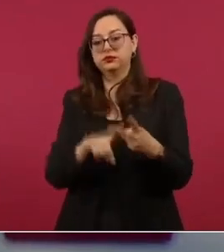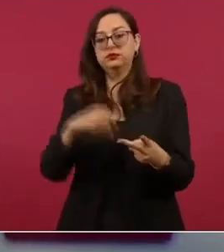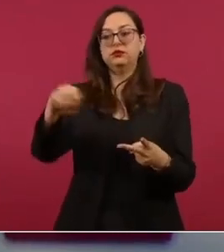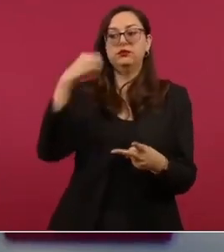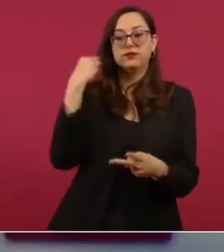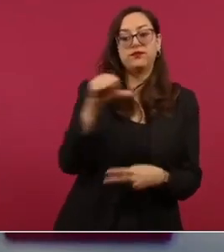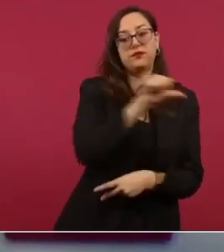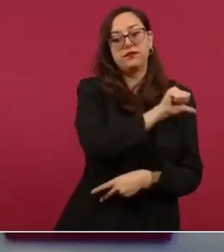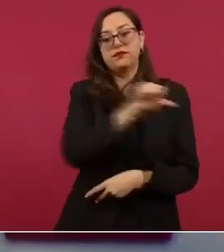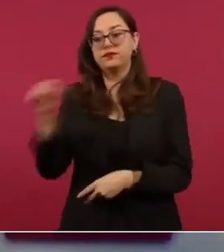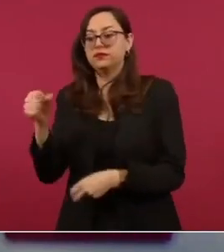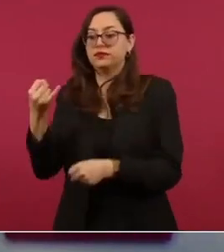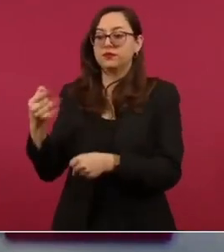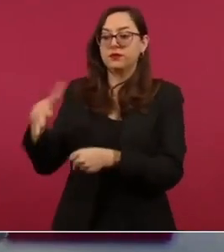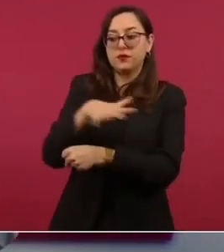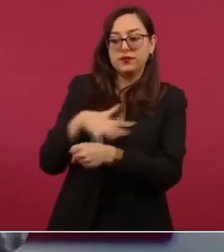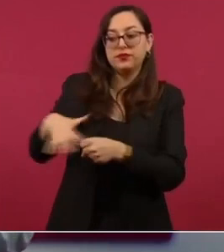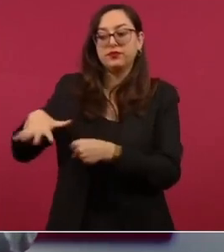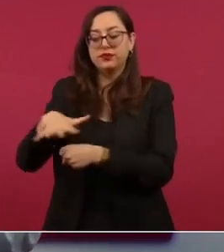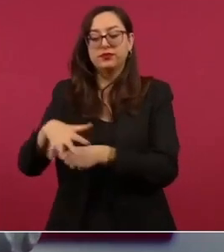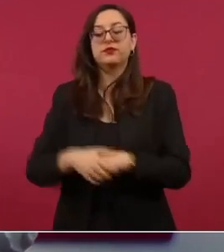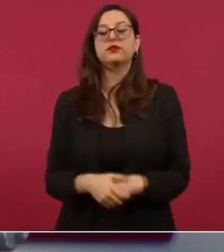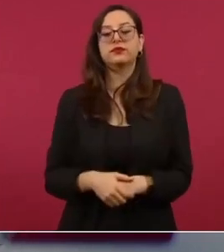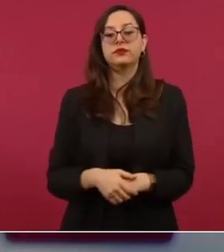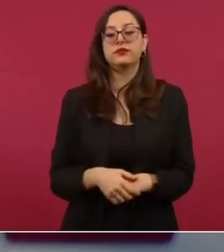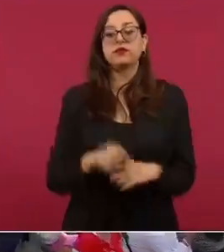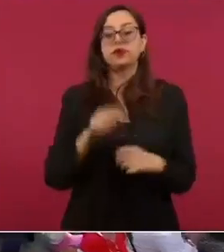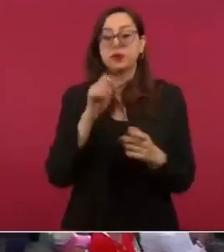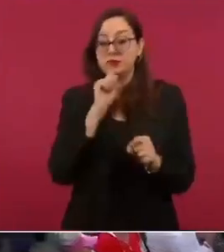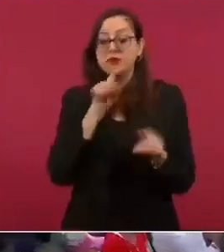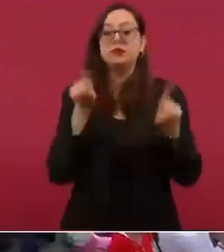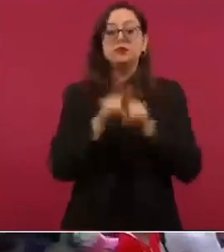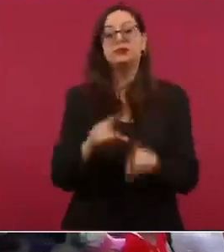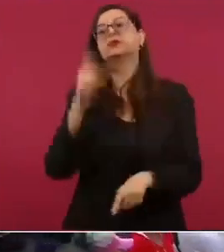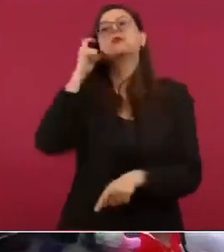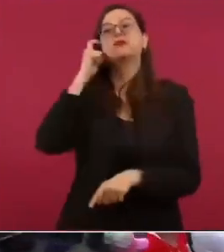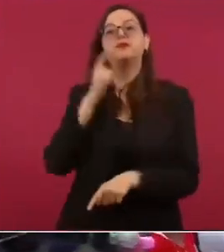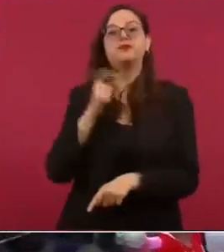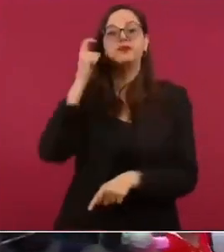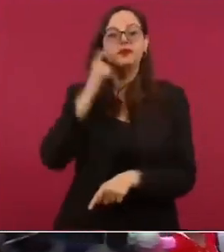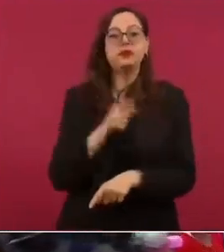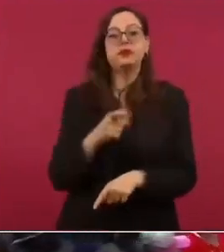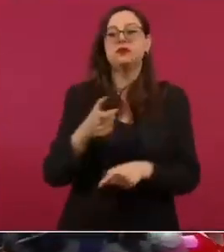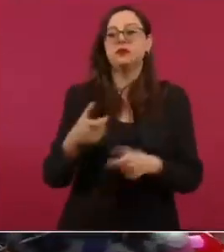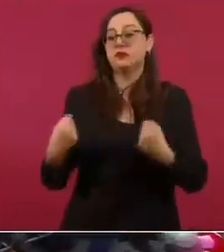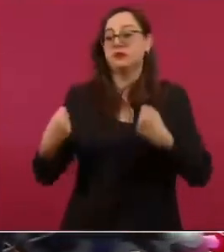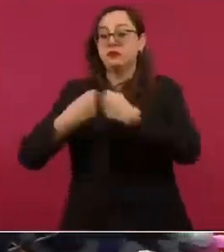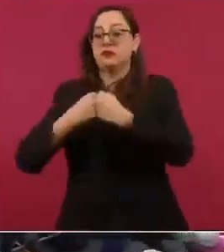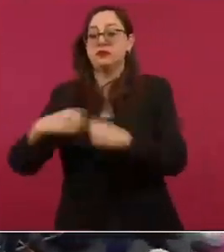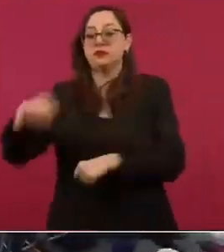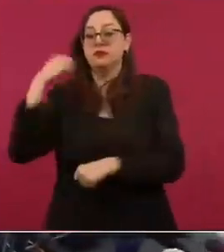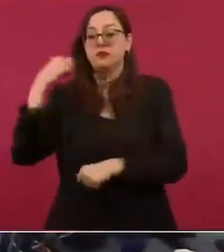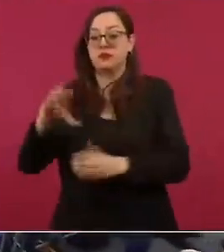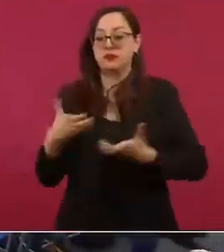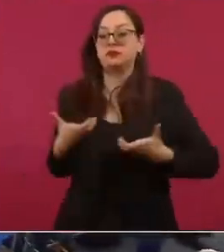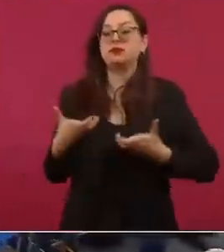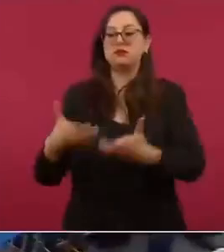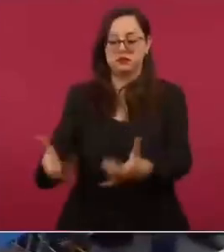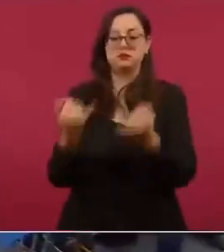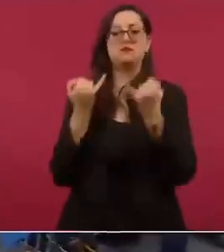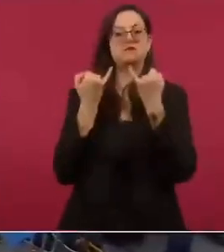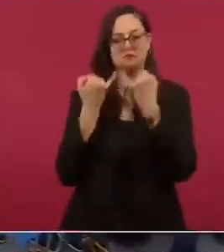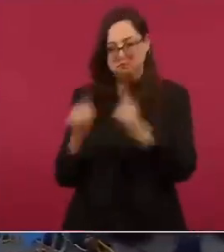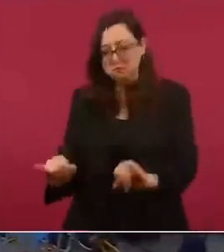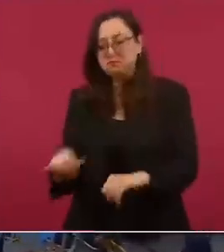Tehuantepec la ampliación de la carretera de la Costa Chica de Guerrero a los límites con Oaxaca la de Ciudad